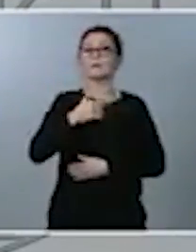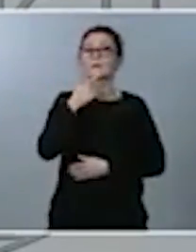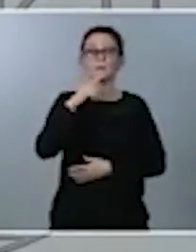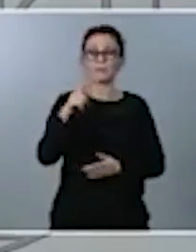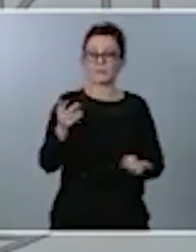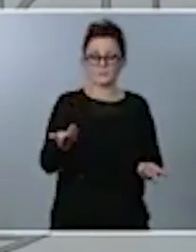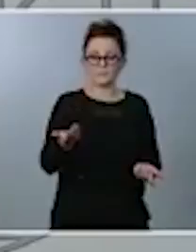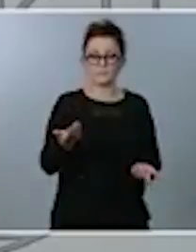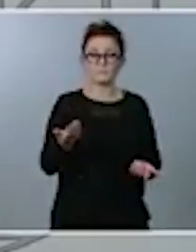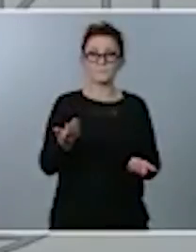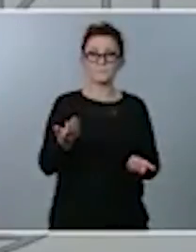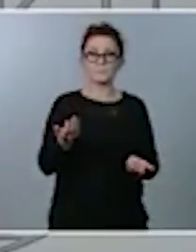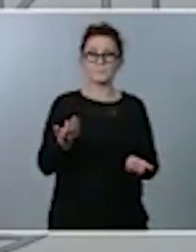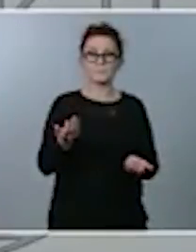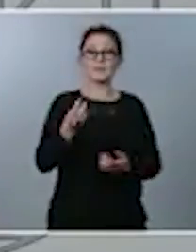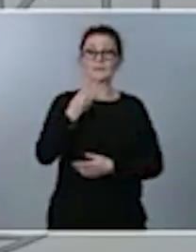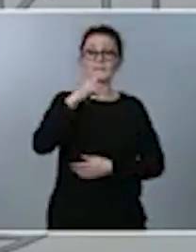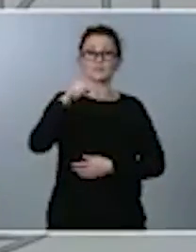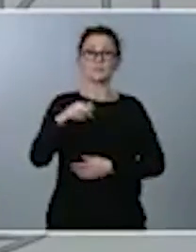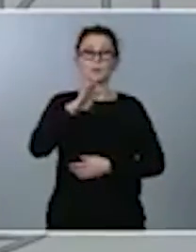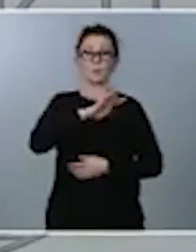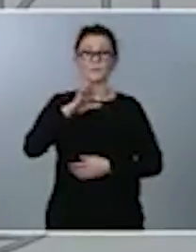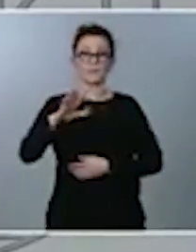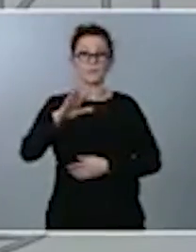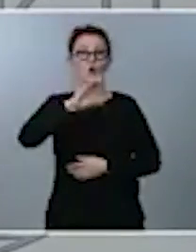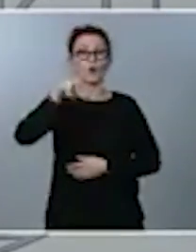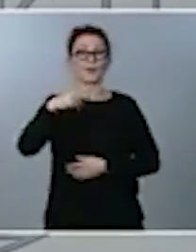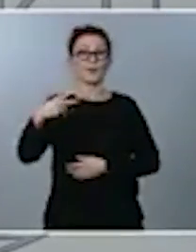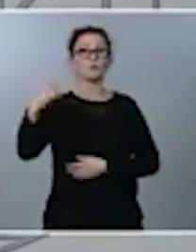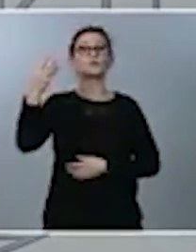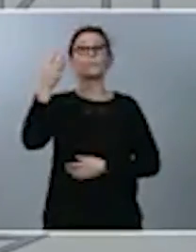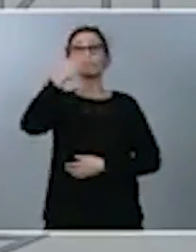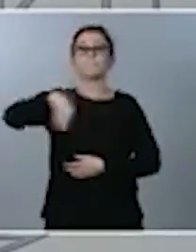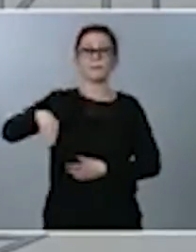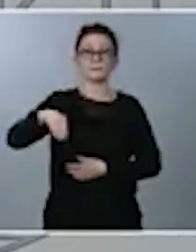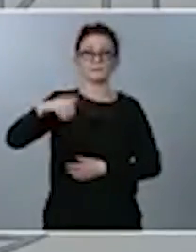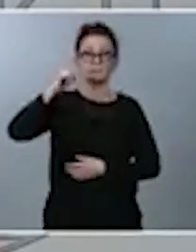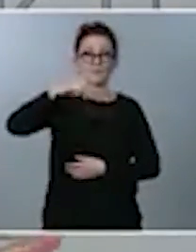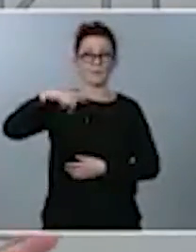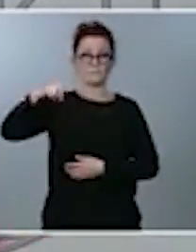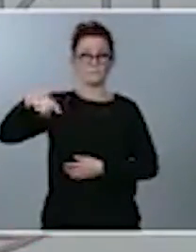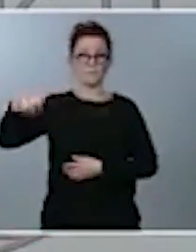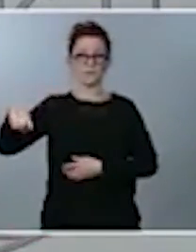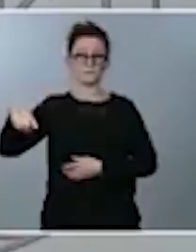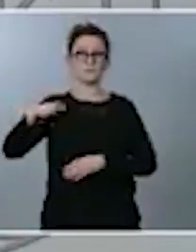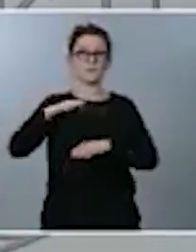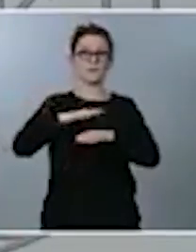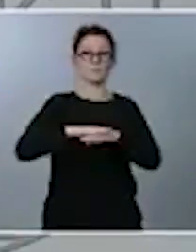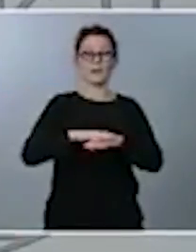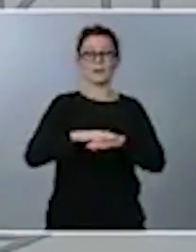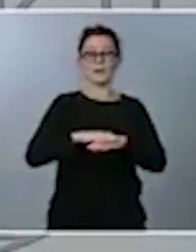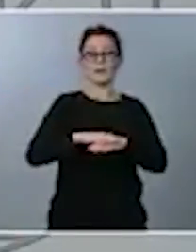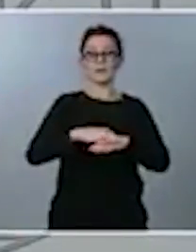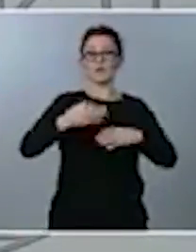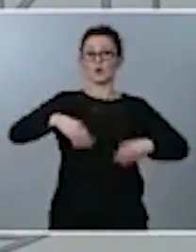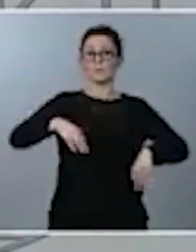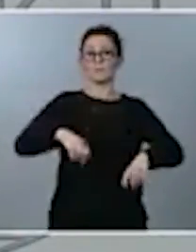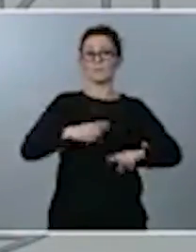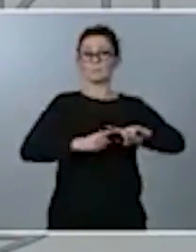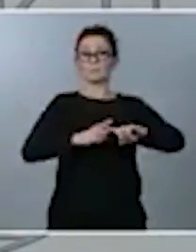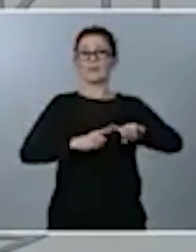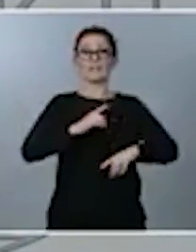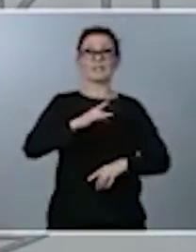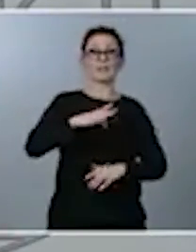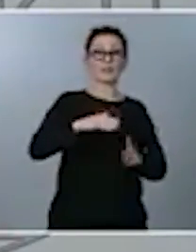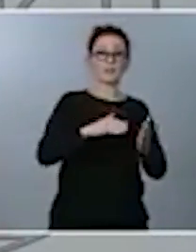suponer 3,45 euros más al mes para aquellos consumidores que tengan un perfil medio y que hagan 15.000 kilómetros